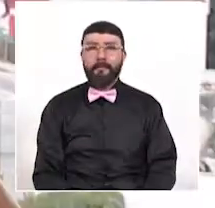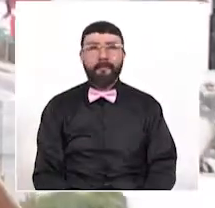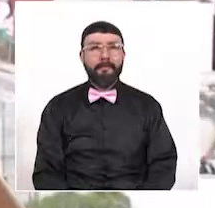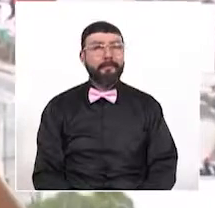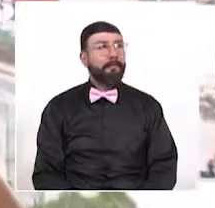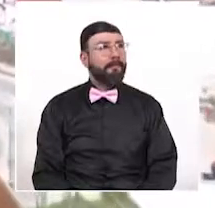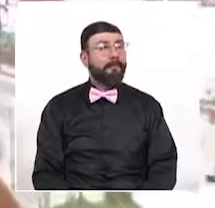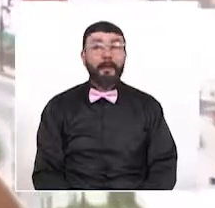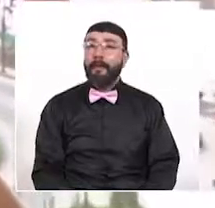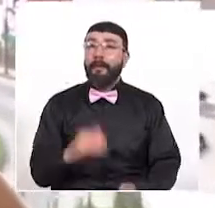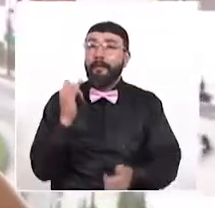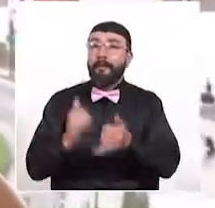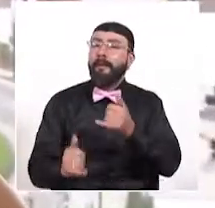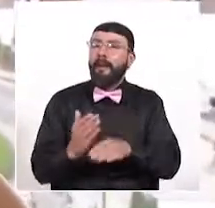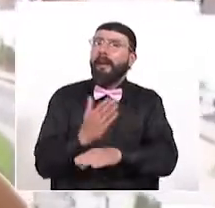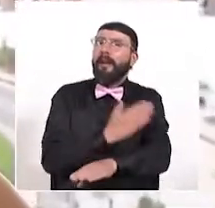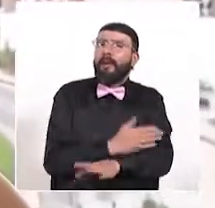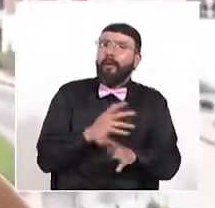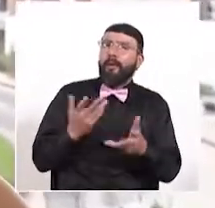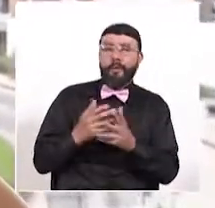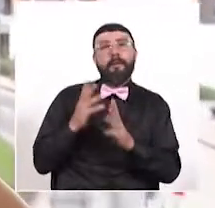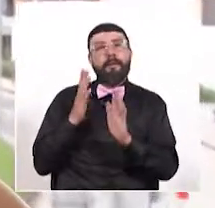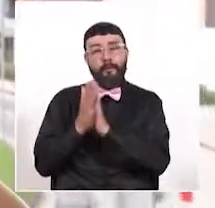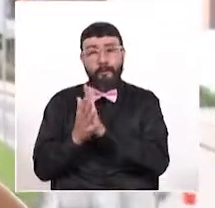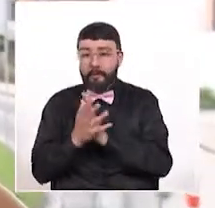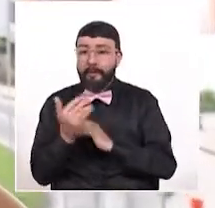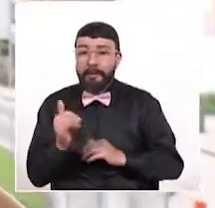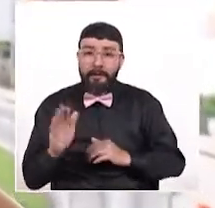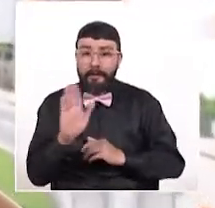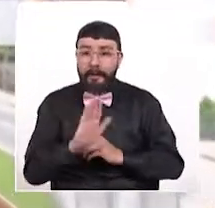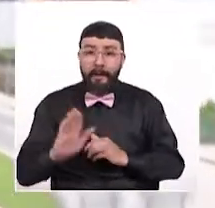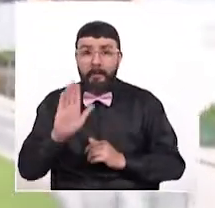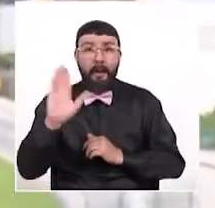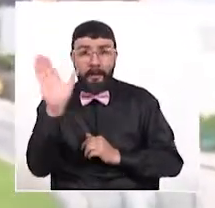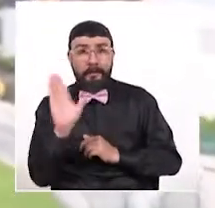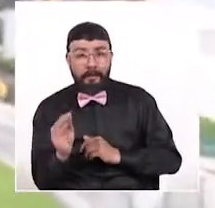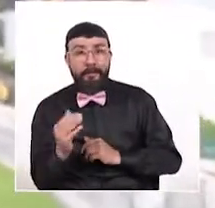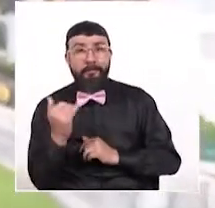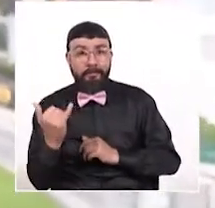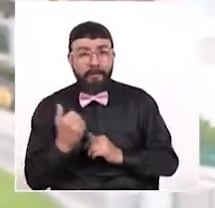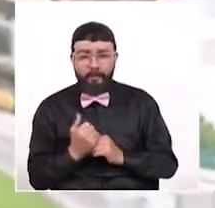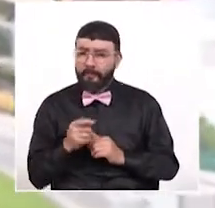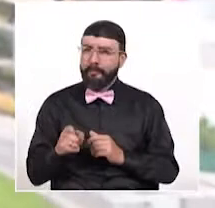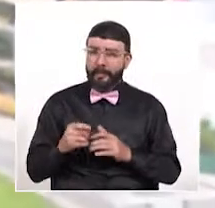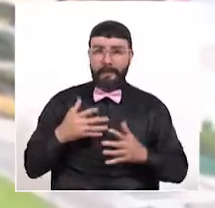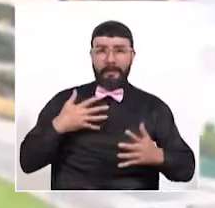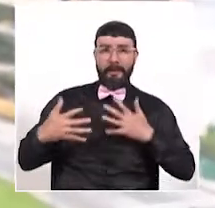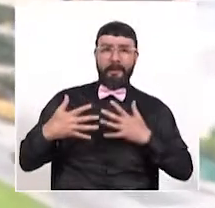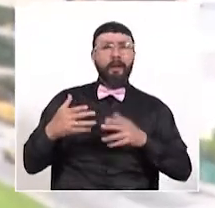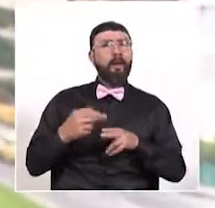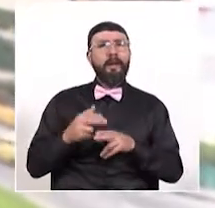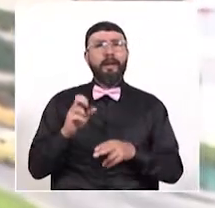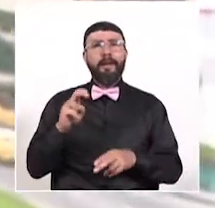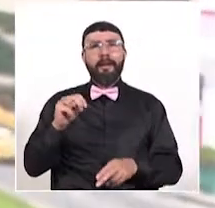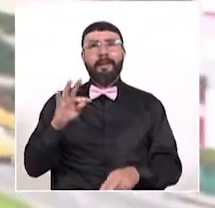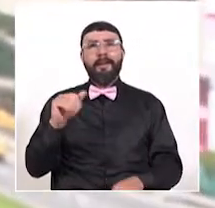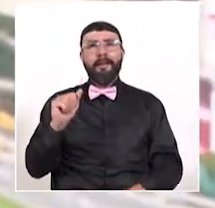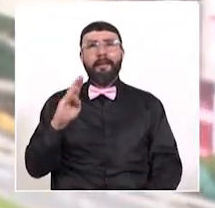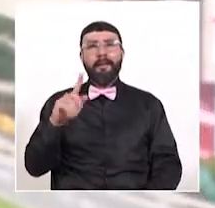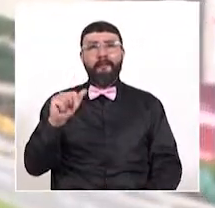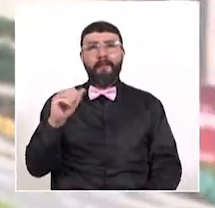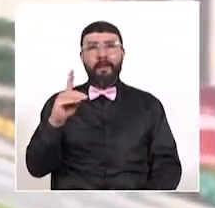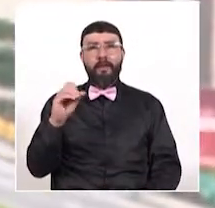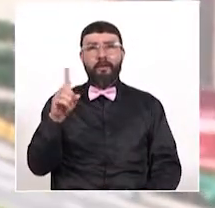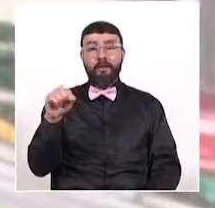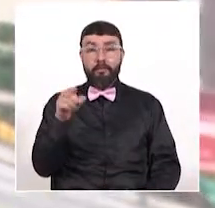Y finalizamos sin estrés con información del departamento del Quindío. El Teatro Entablados de Circasia presenta su